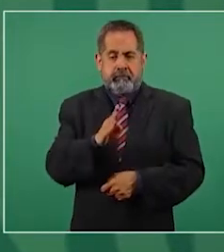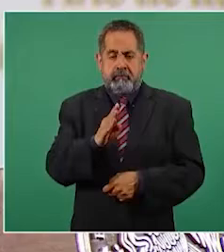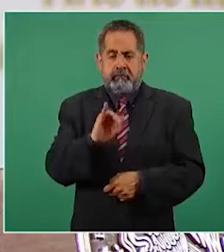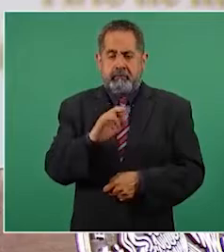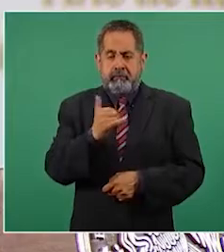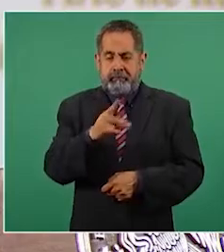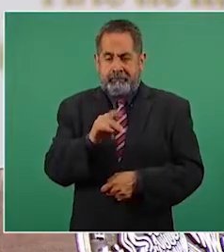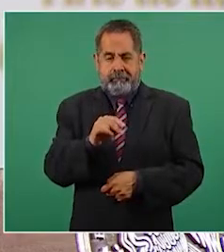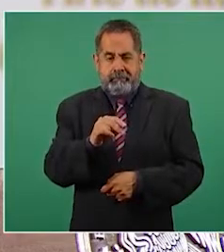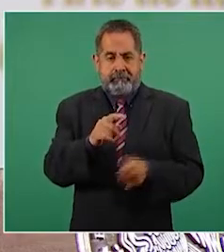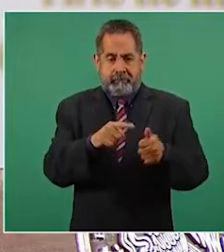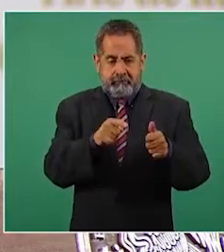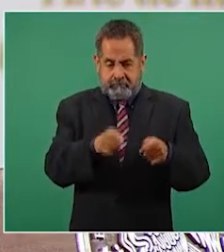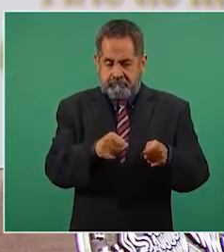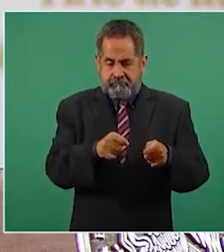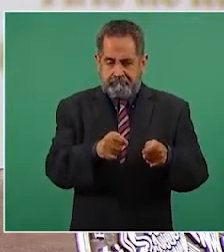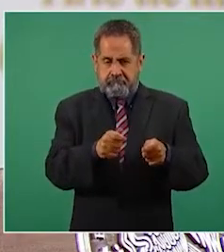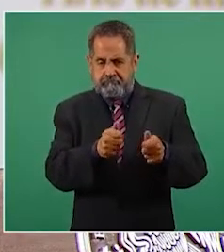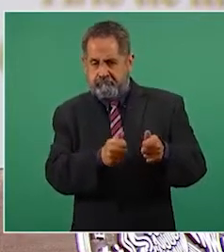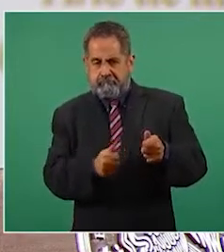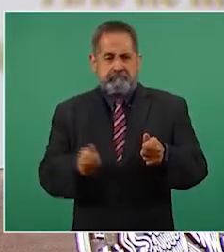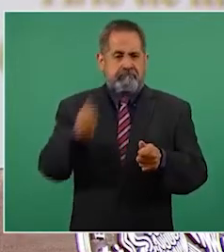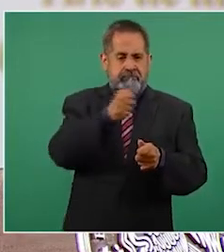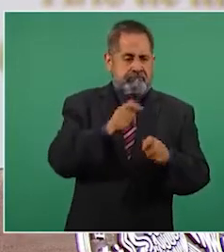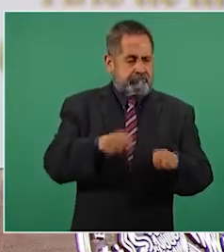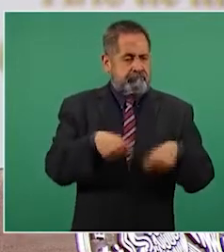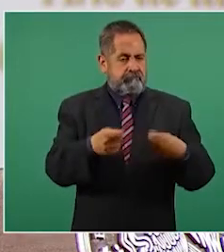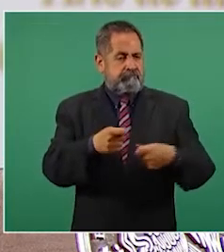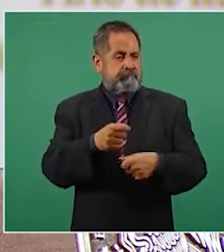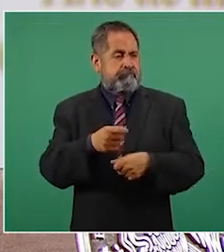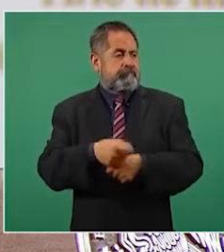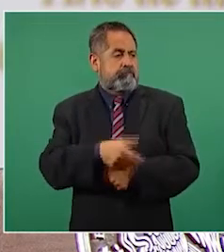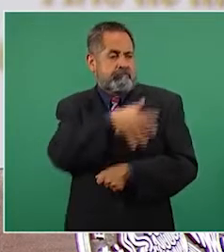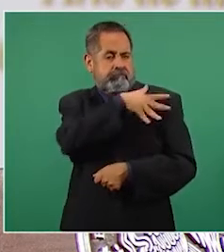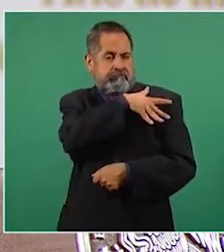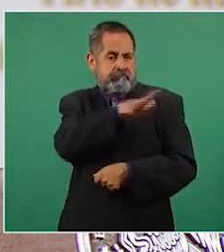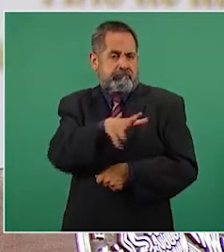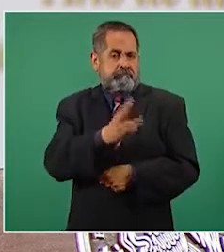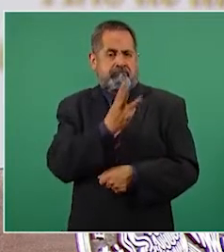brigadier.